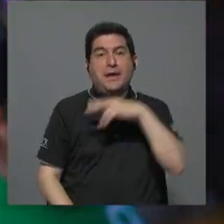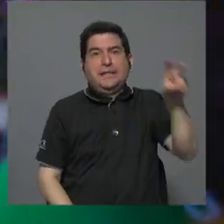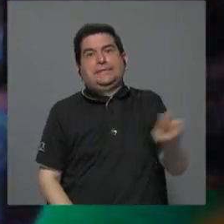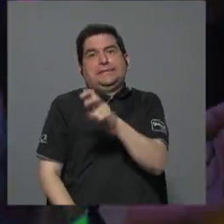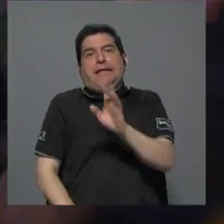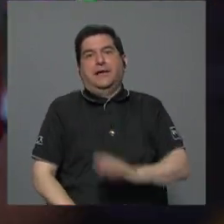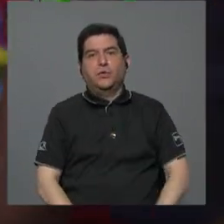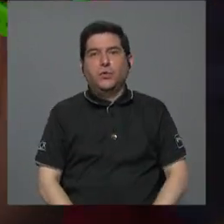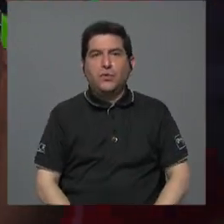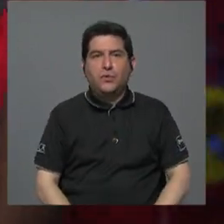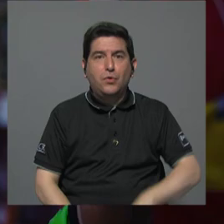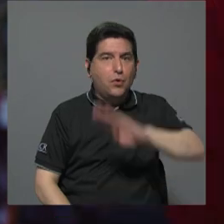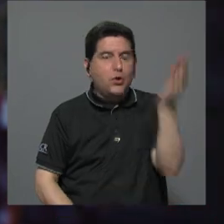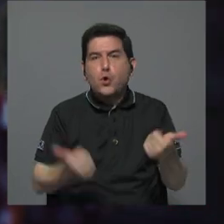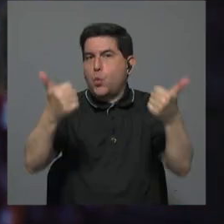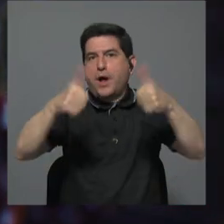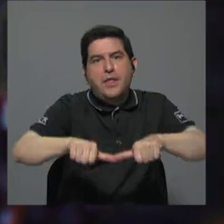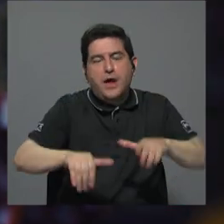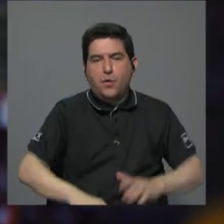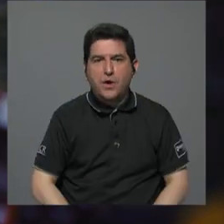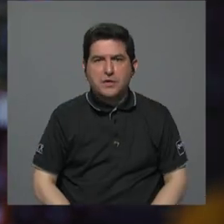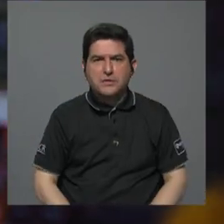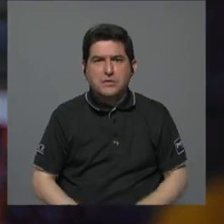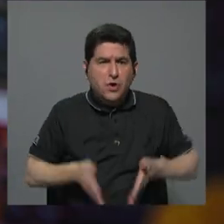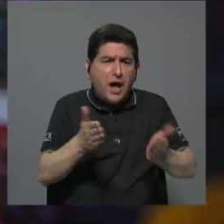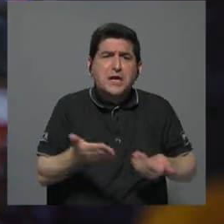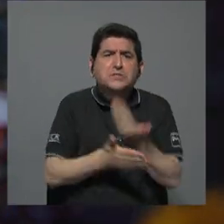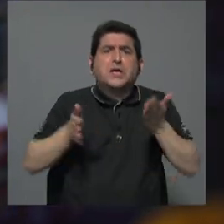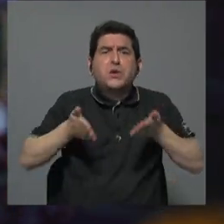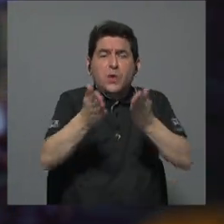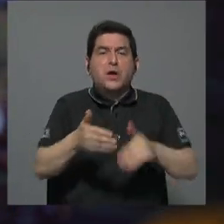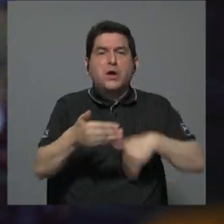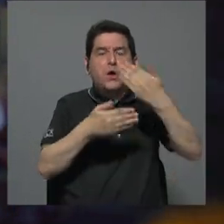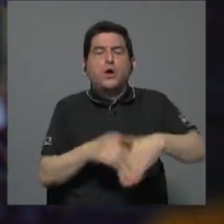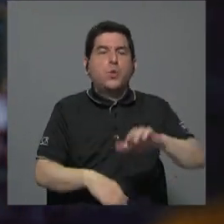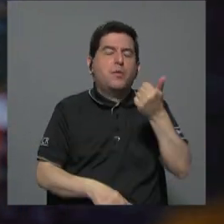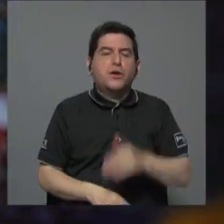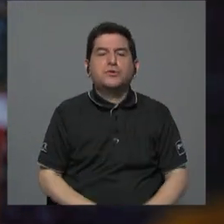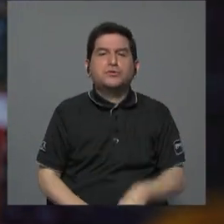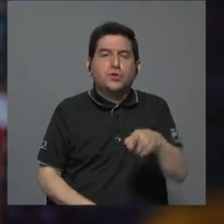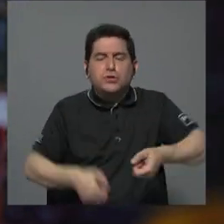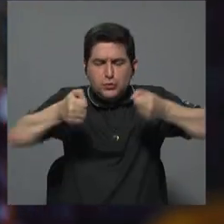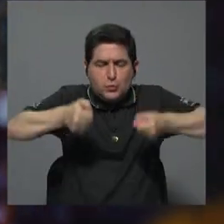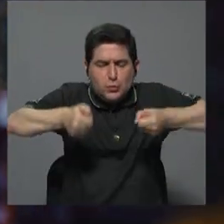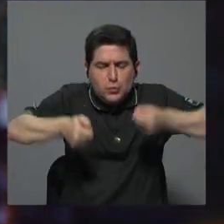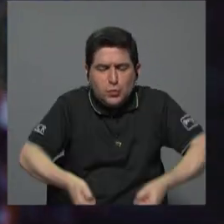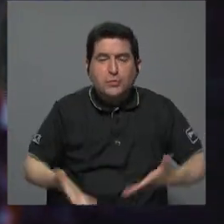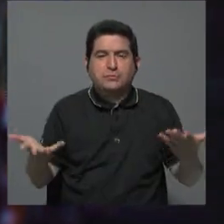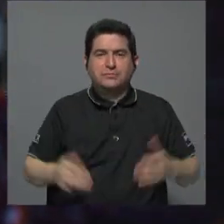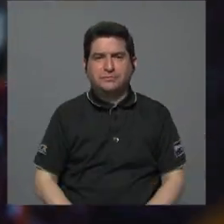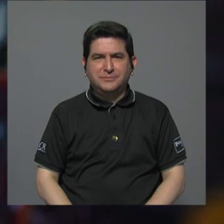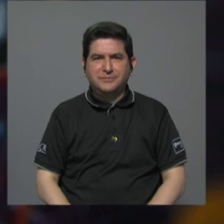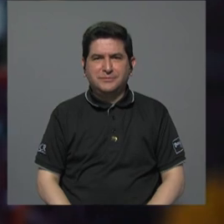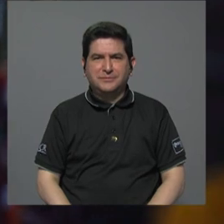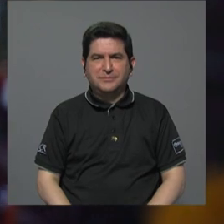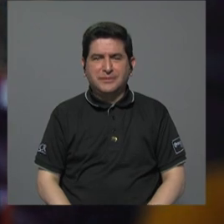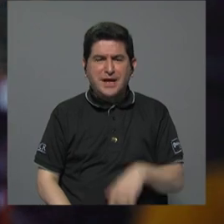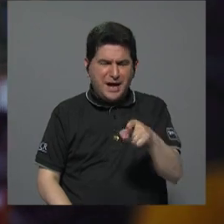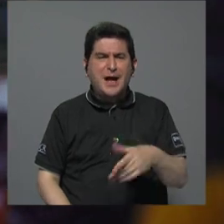Públicas y Tramporce. Nunca se ponen de acuerdo. Hacen una calle nueva y llegan los otros atrás y haces un huecote. ¿Qué les cuesta hacer una